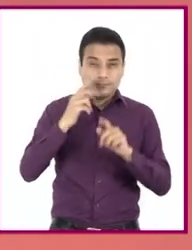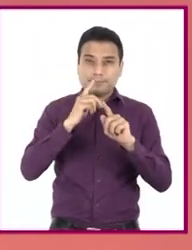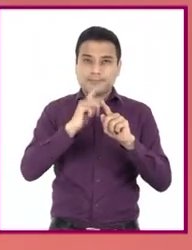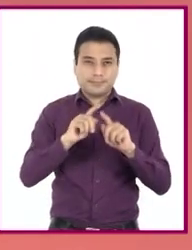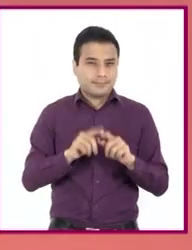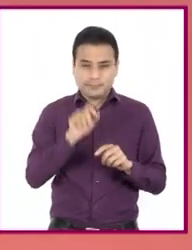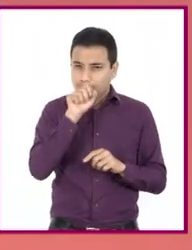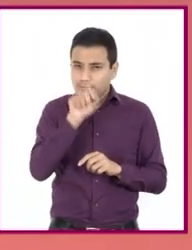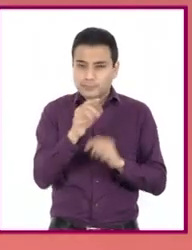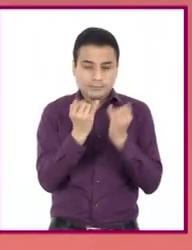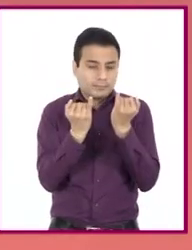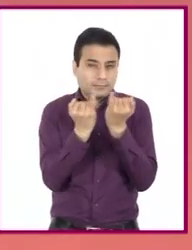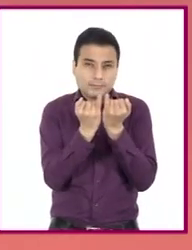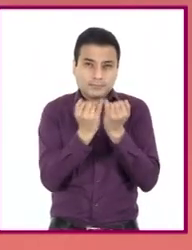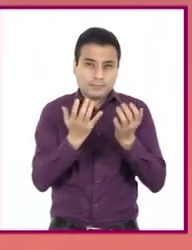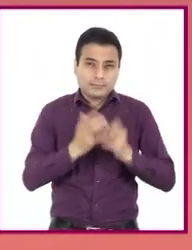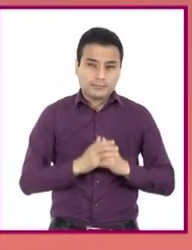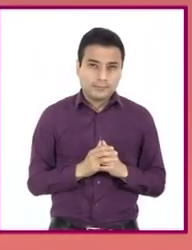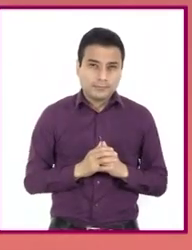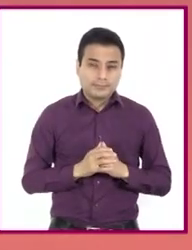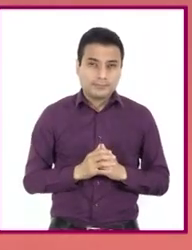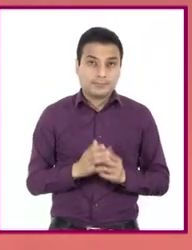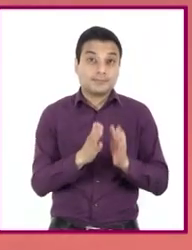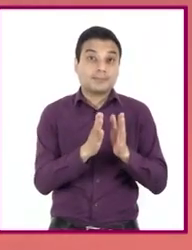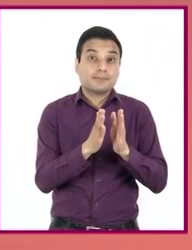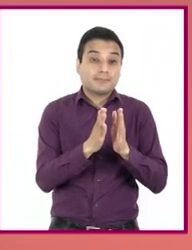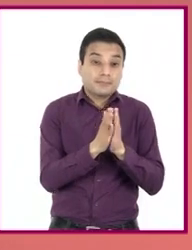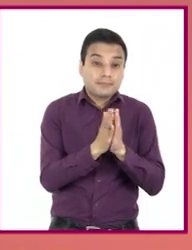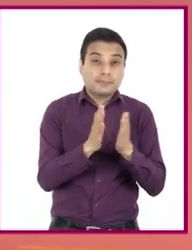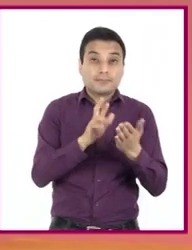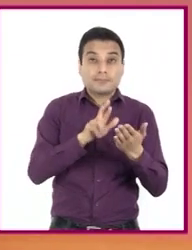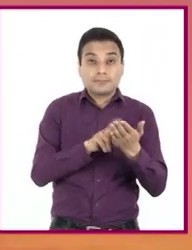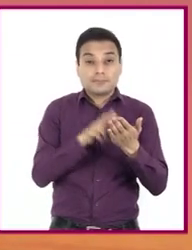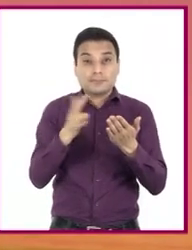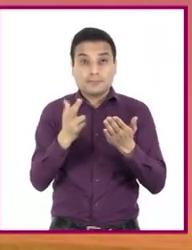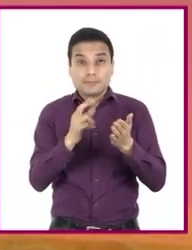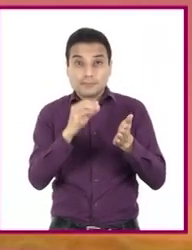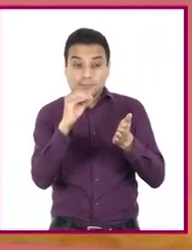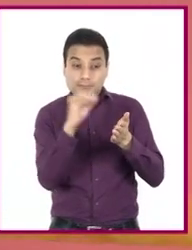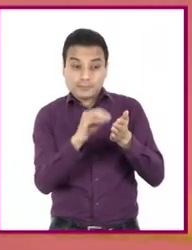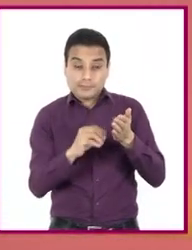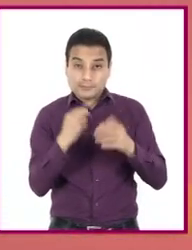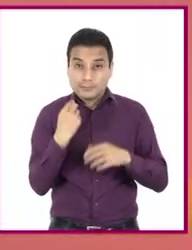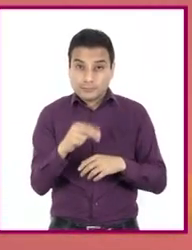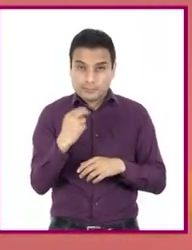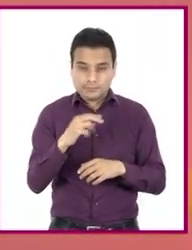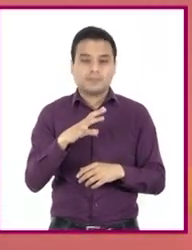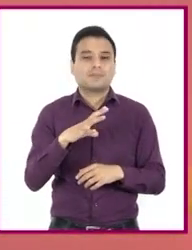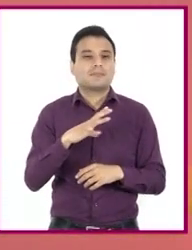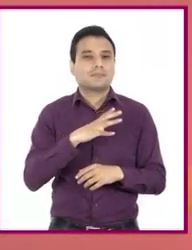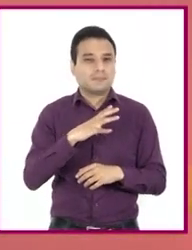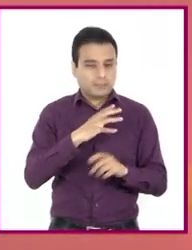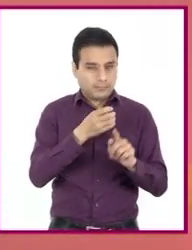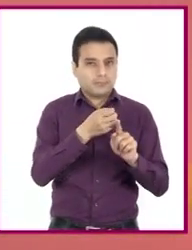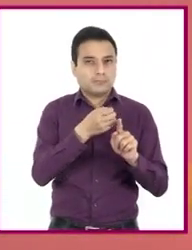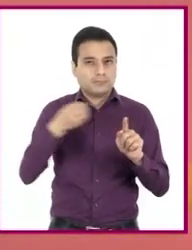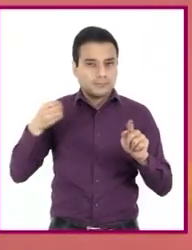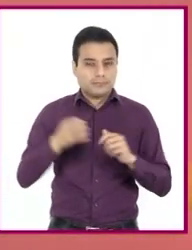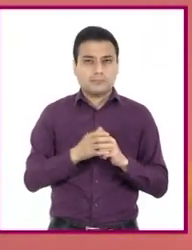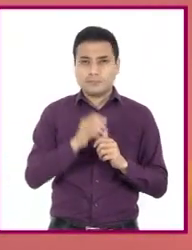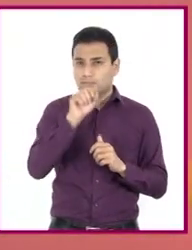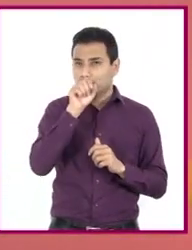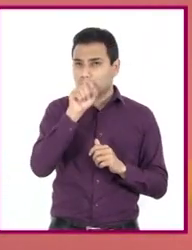referencias de materiales impresas, hay varios sistemas que ayudan a organizar la forma de presentar los datos de las fuentes